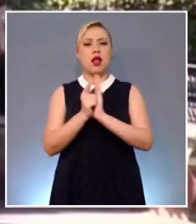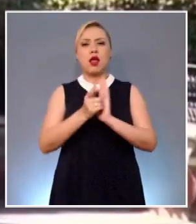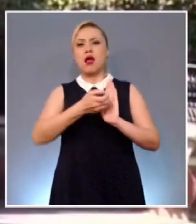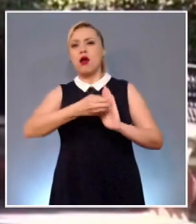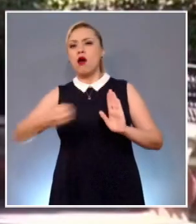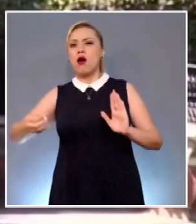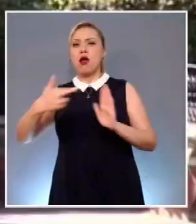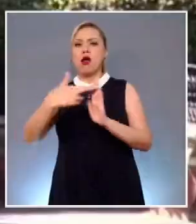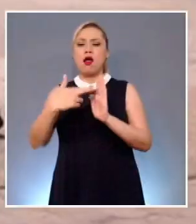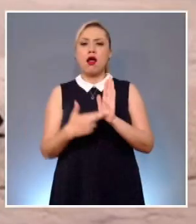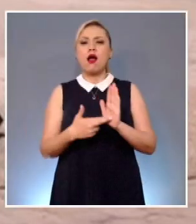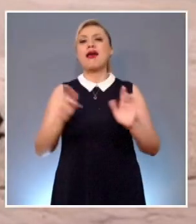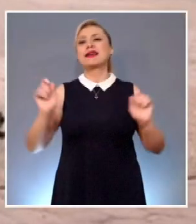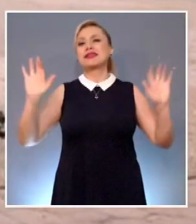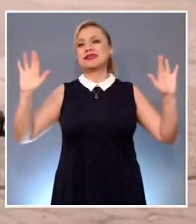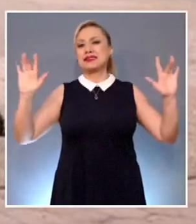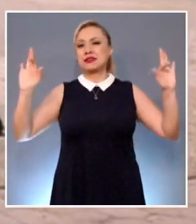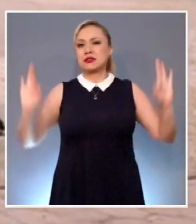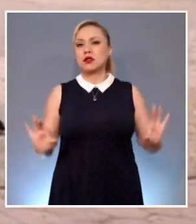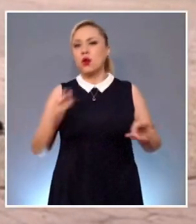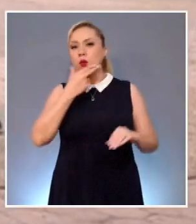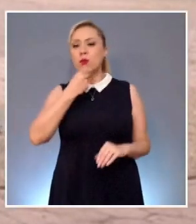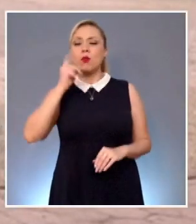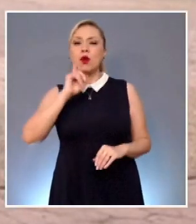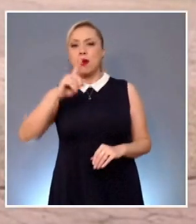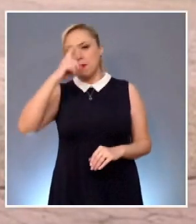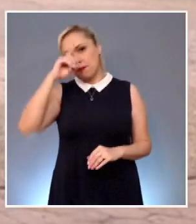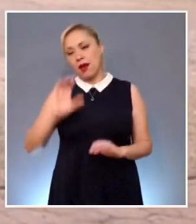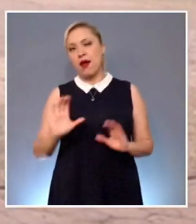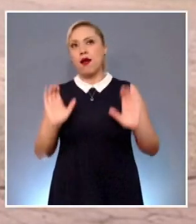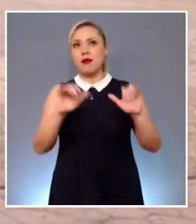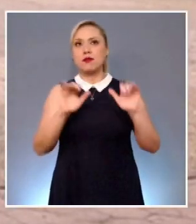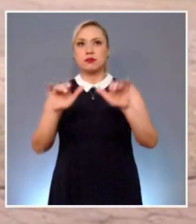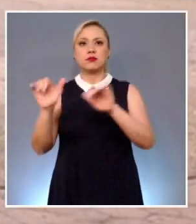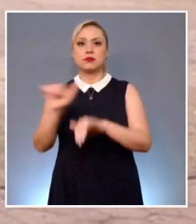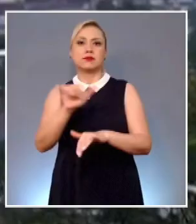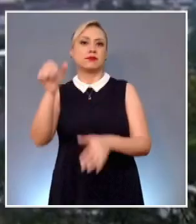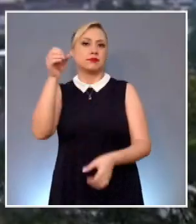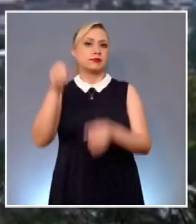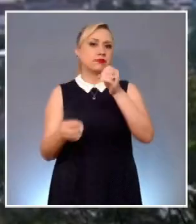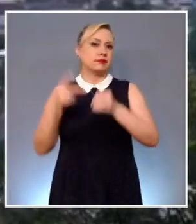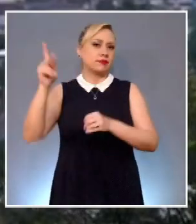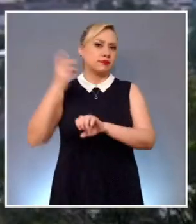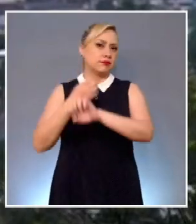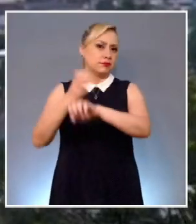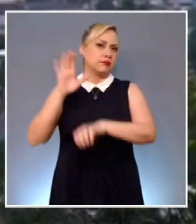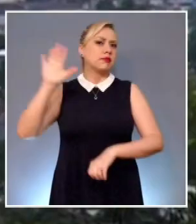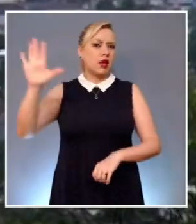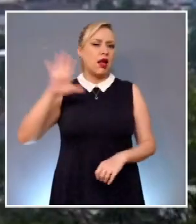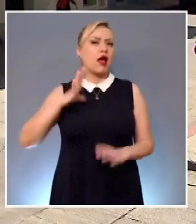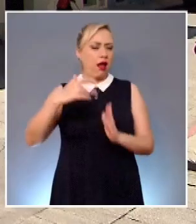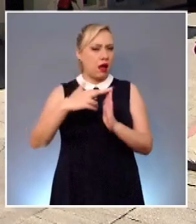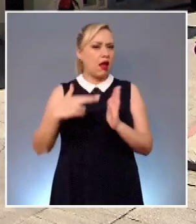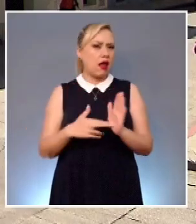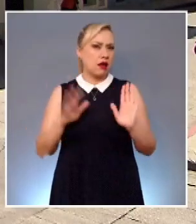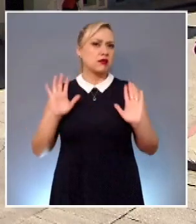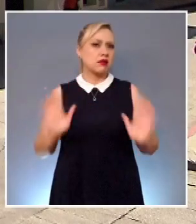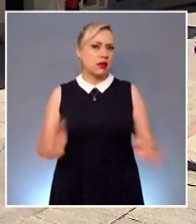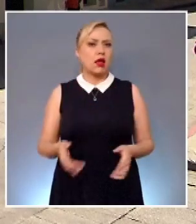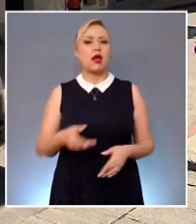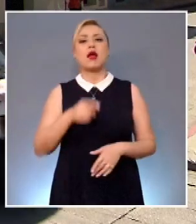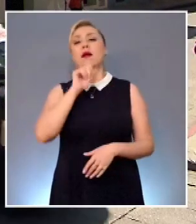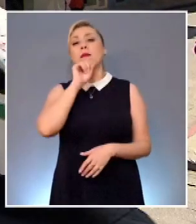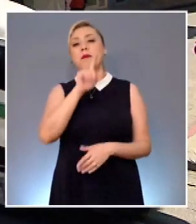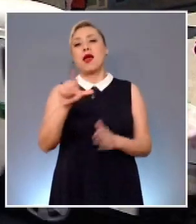paridad respecto de la integración del Poder Judicial Estatal. El Pleno señaló también que el artículo 73 de la